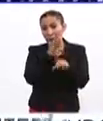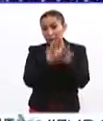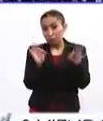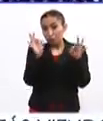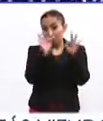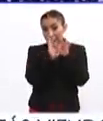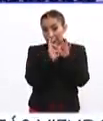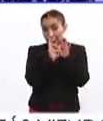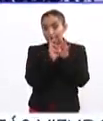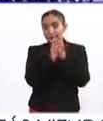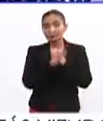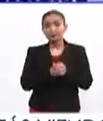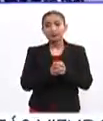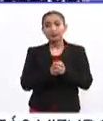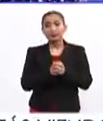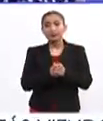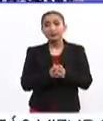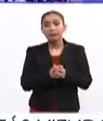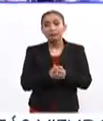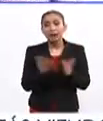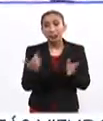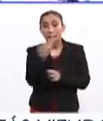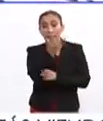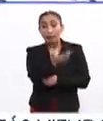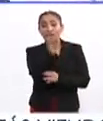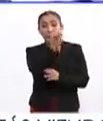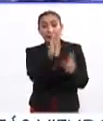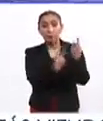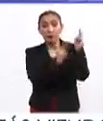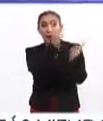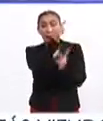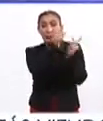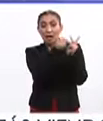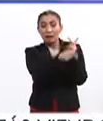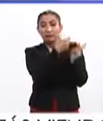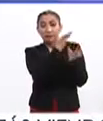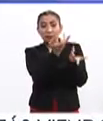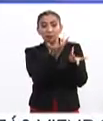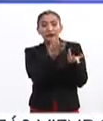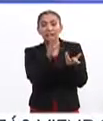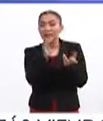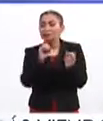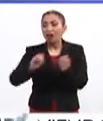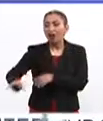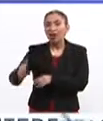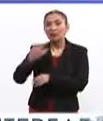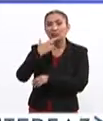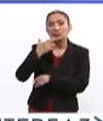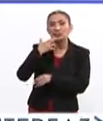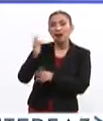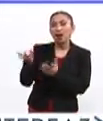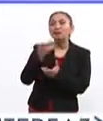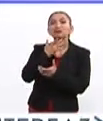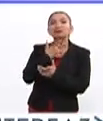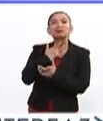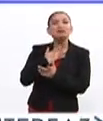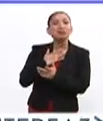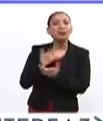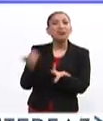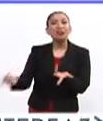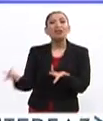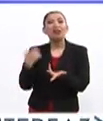importante, demandará de estas plantaciones forestales, dejar de usar combustibles fósiles